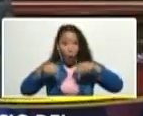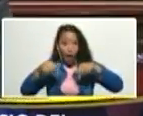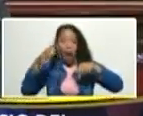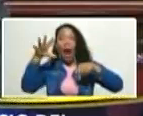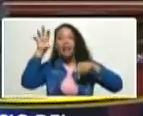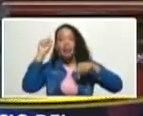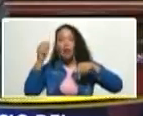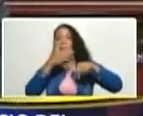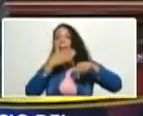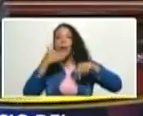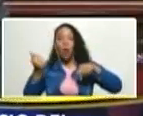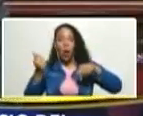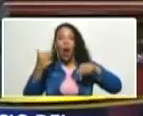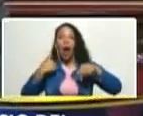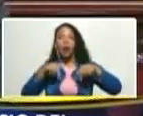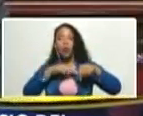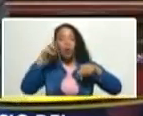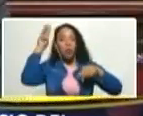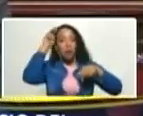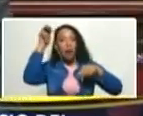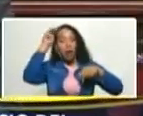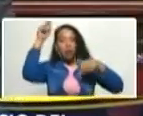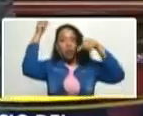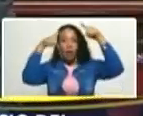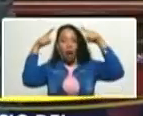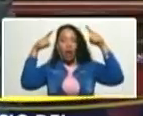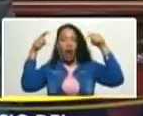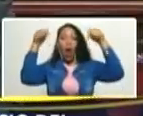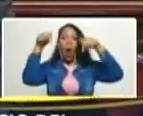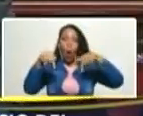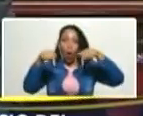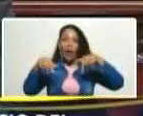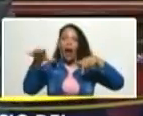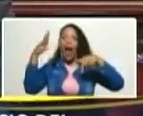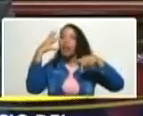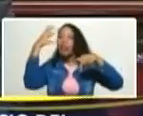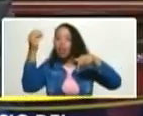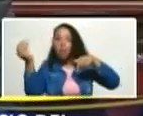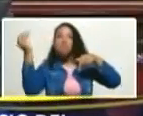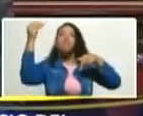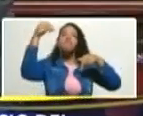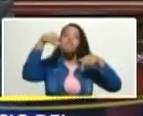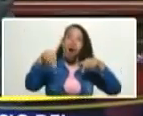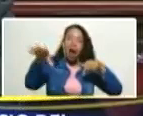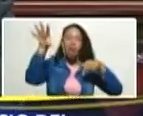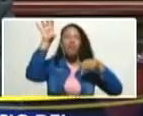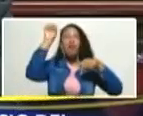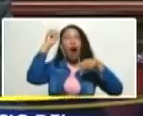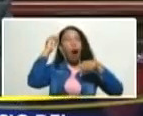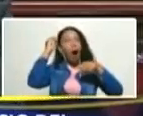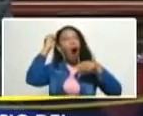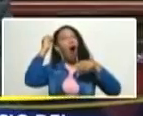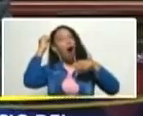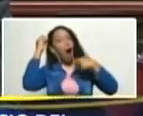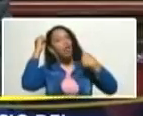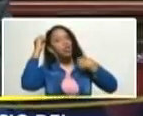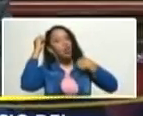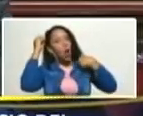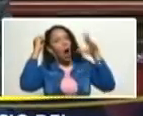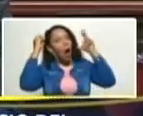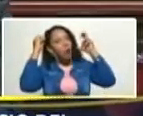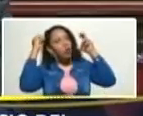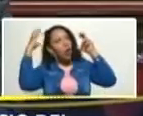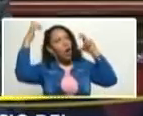vez mejor a nuestro maestro Hugo Chávez hoy lo entiendo cada vez mejor y lo escucho en mi oído a Chávez